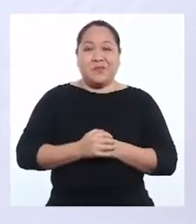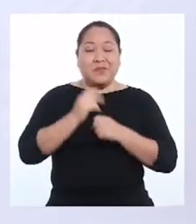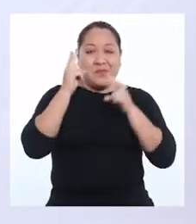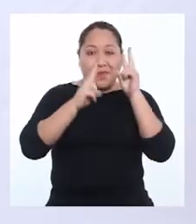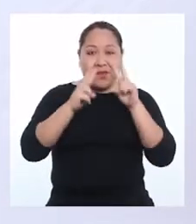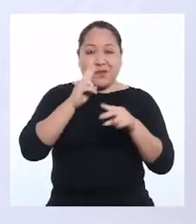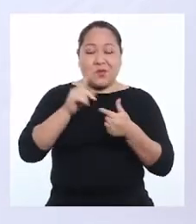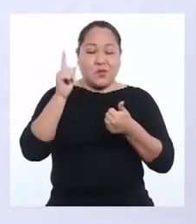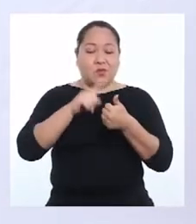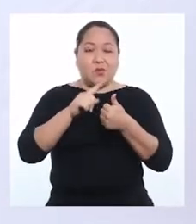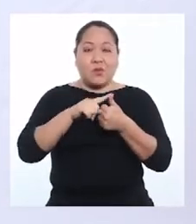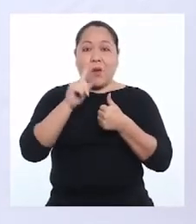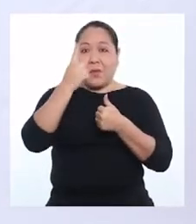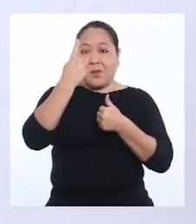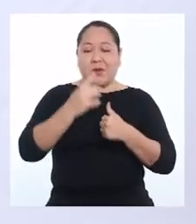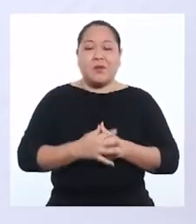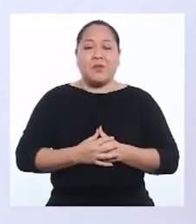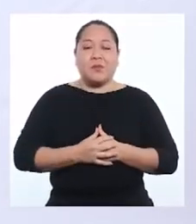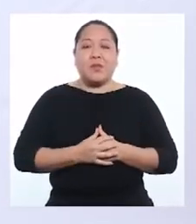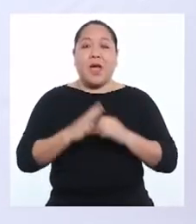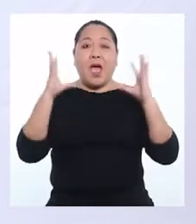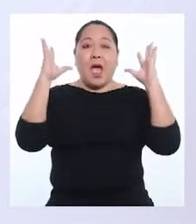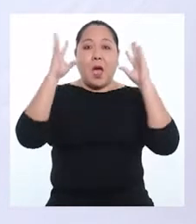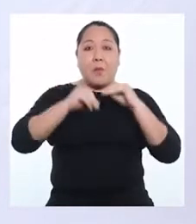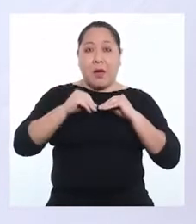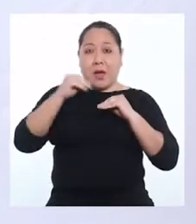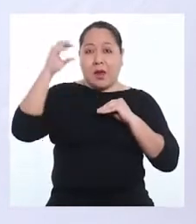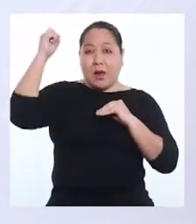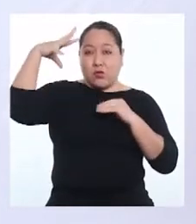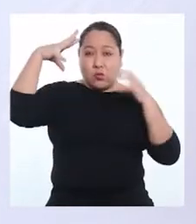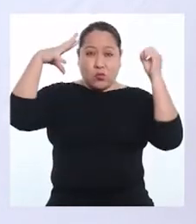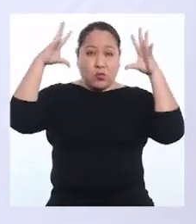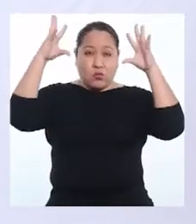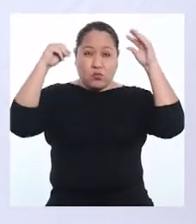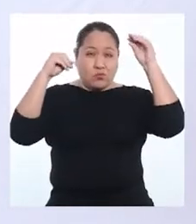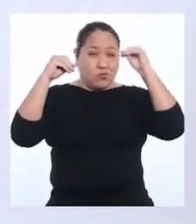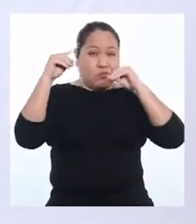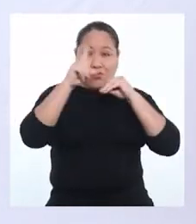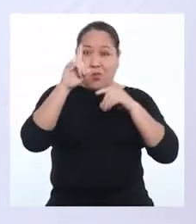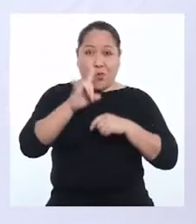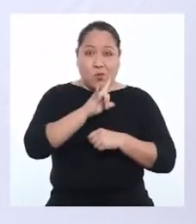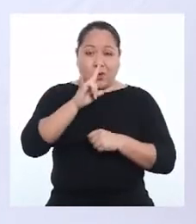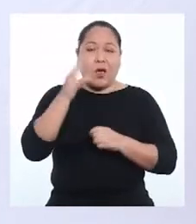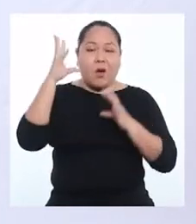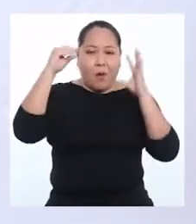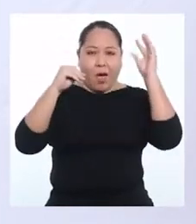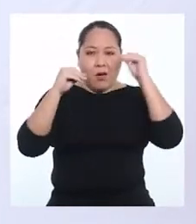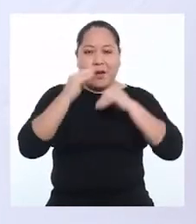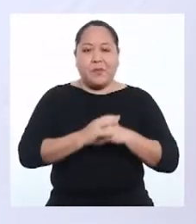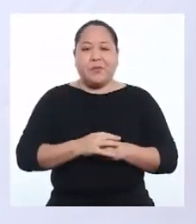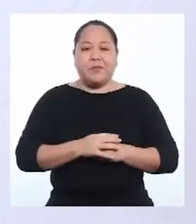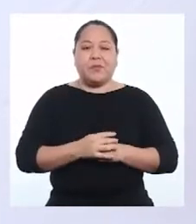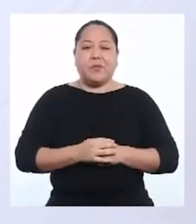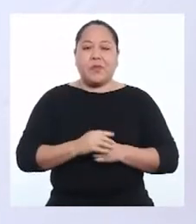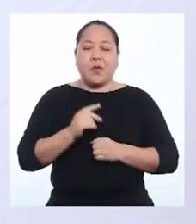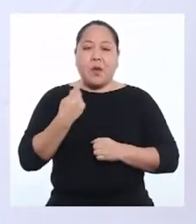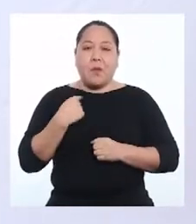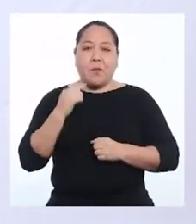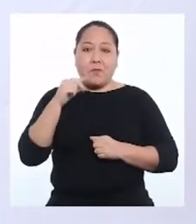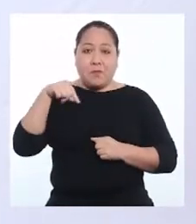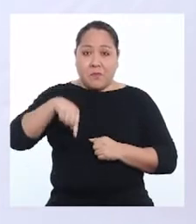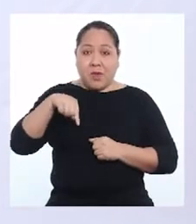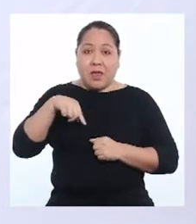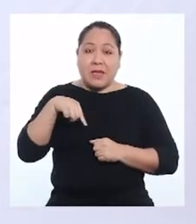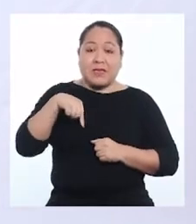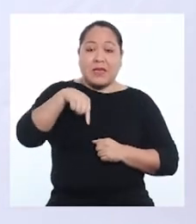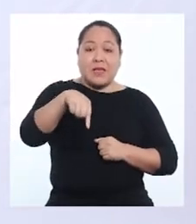Vamos con la acción número uno. Apagar las luces que no estemos usando. Ahora hacemos el siguiente movimiento. Pierna